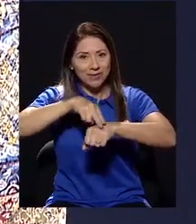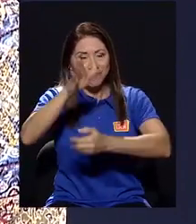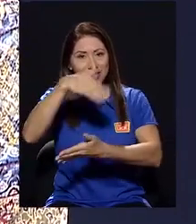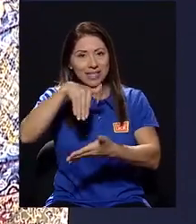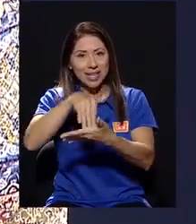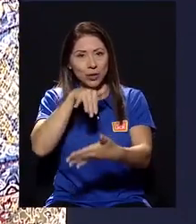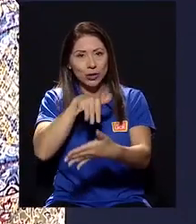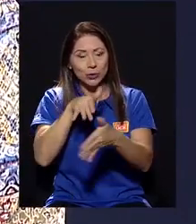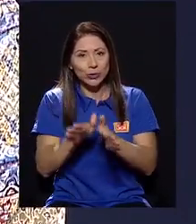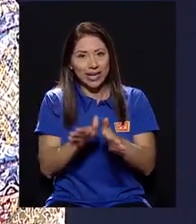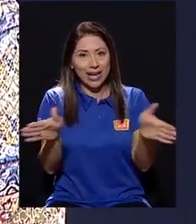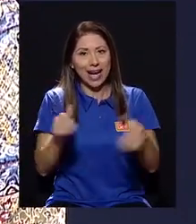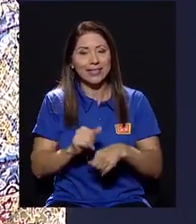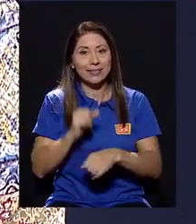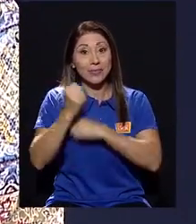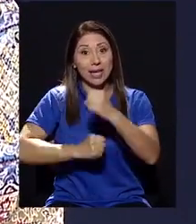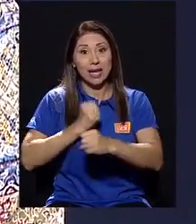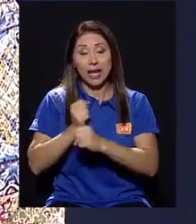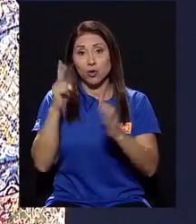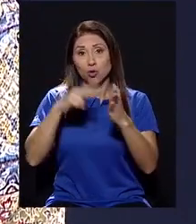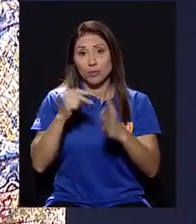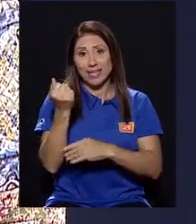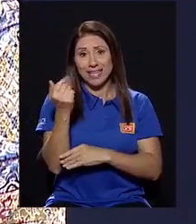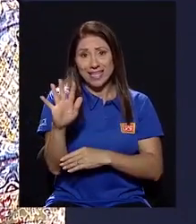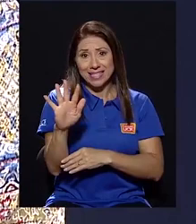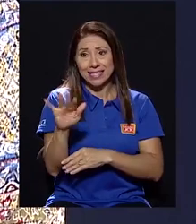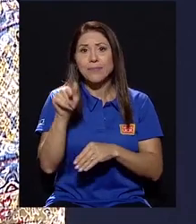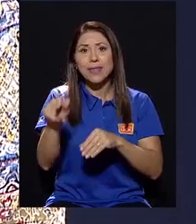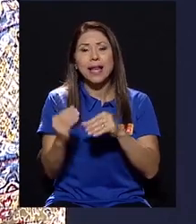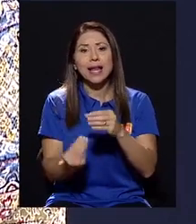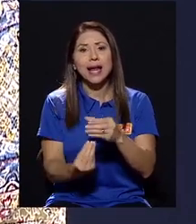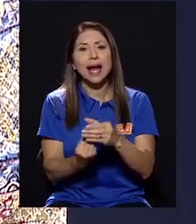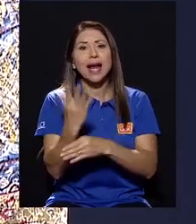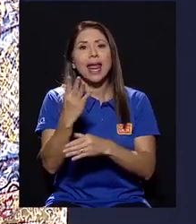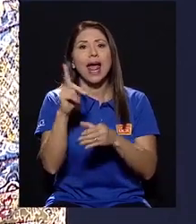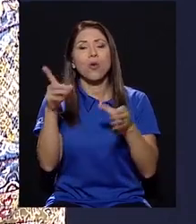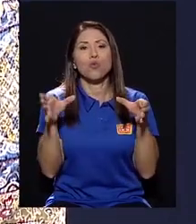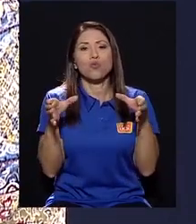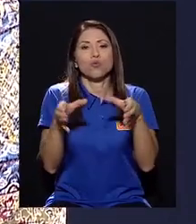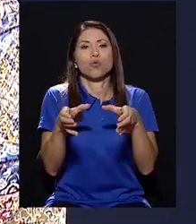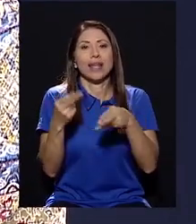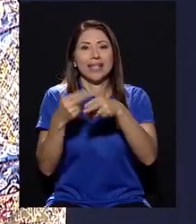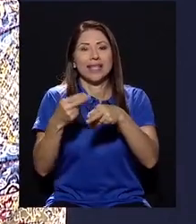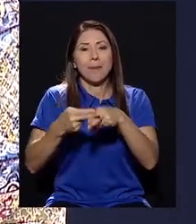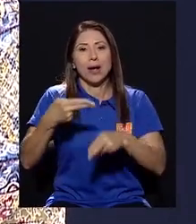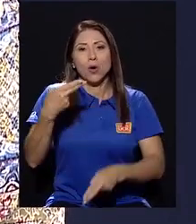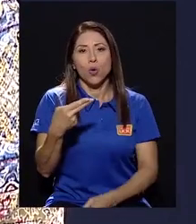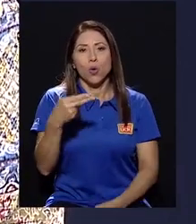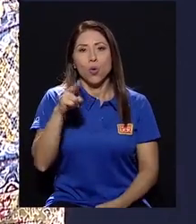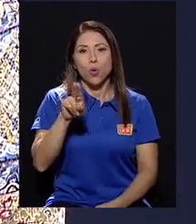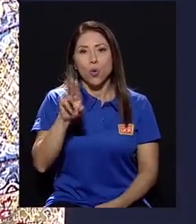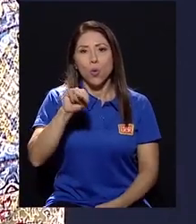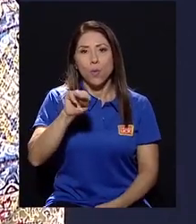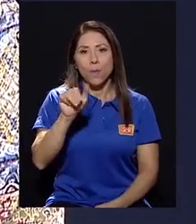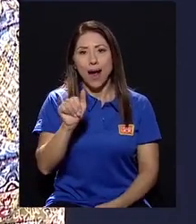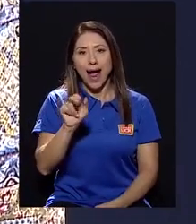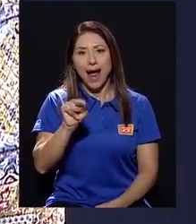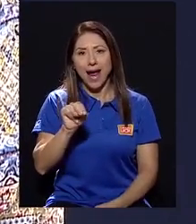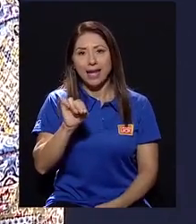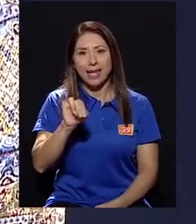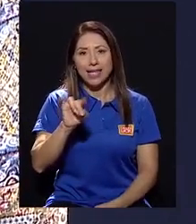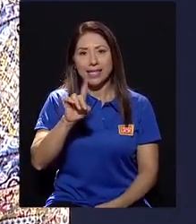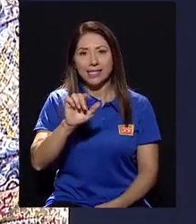Generales. Y a partir del año 2015, crea un colectivo que le llaman Humanizados de Danza,